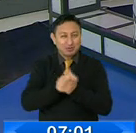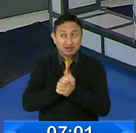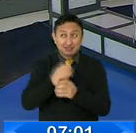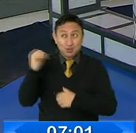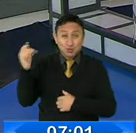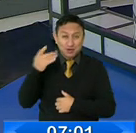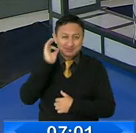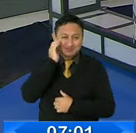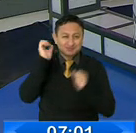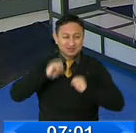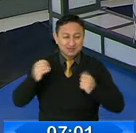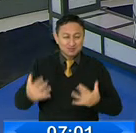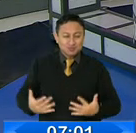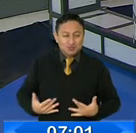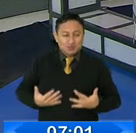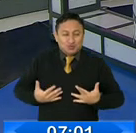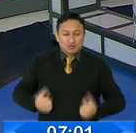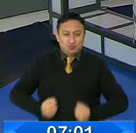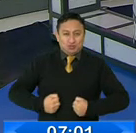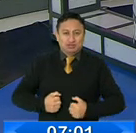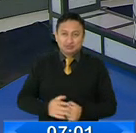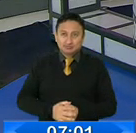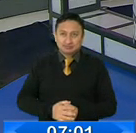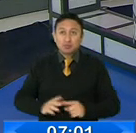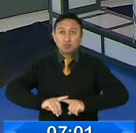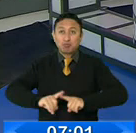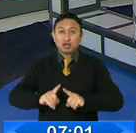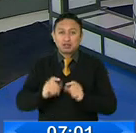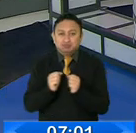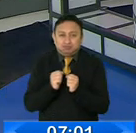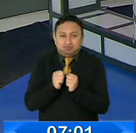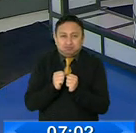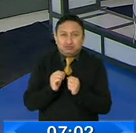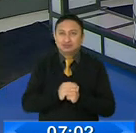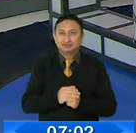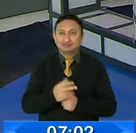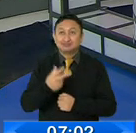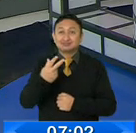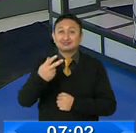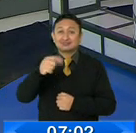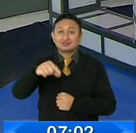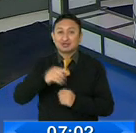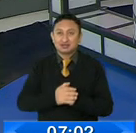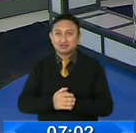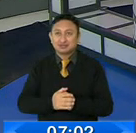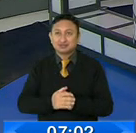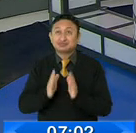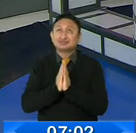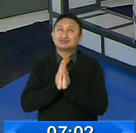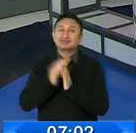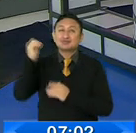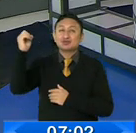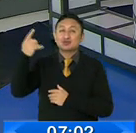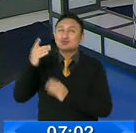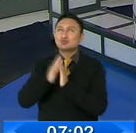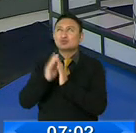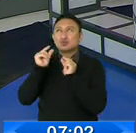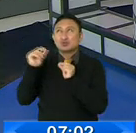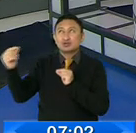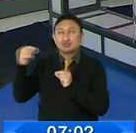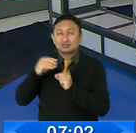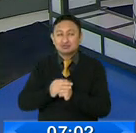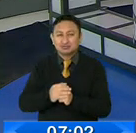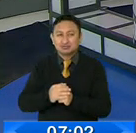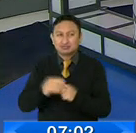para llenarnos de energía. Pero el frío, tres grados. Así despuesito. Sol, solecito. Esperemos. poquito, pero el frío está